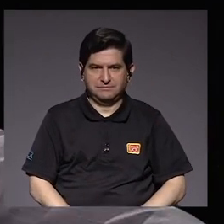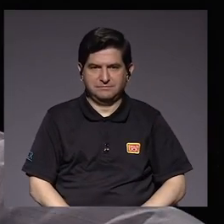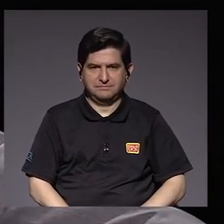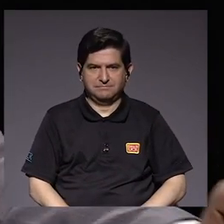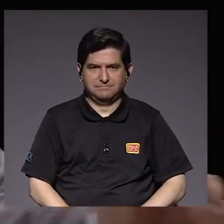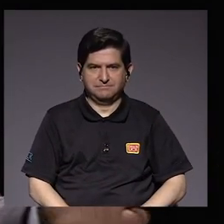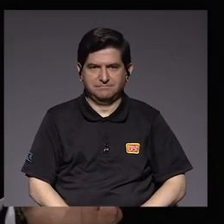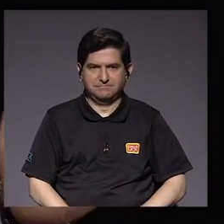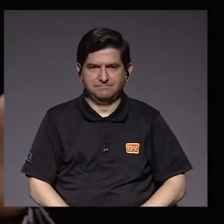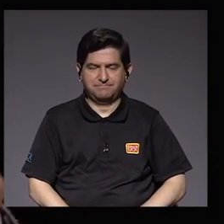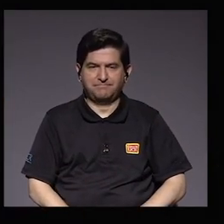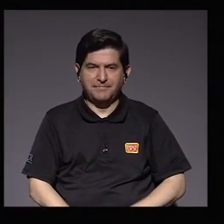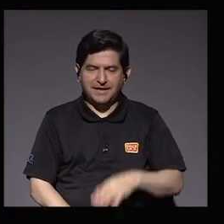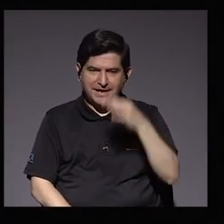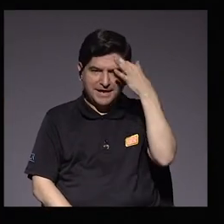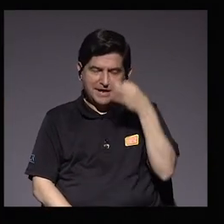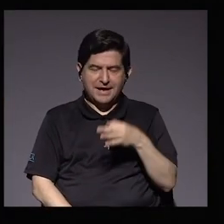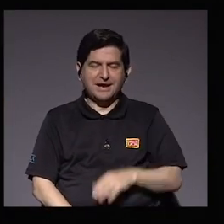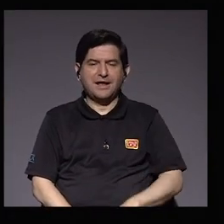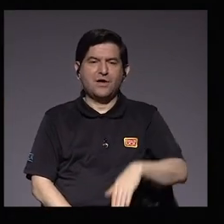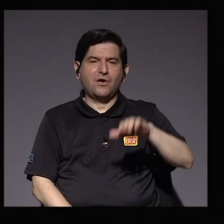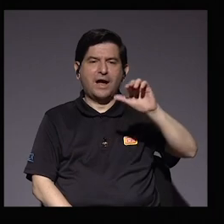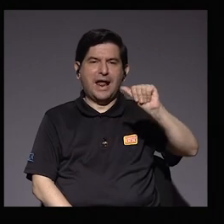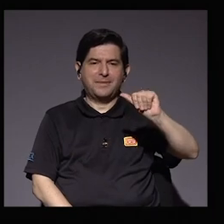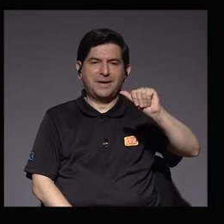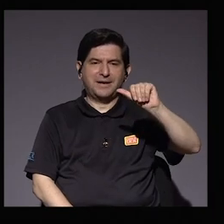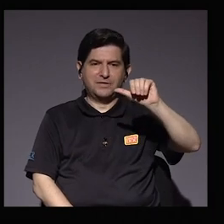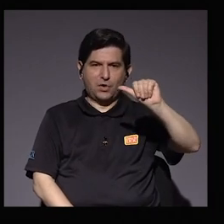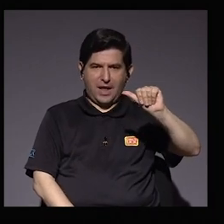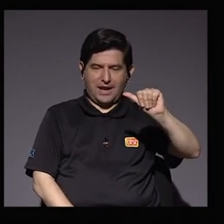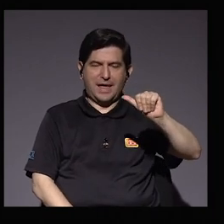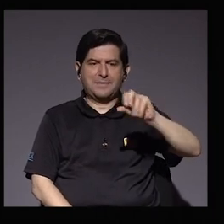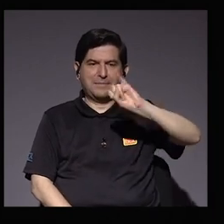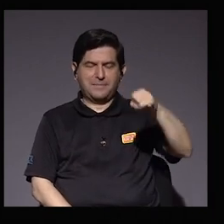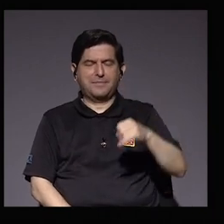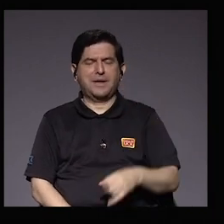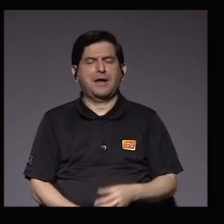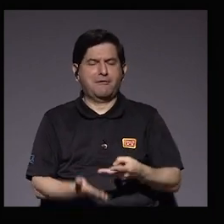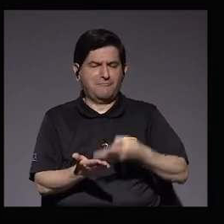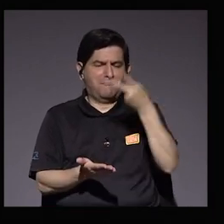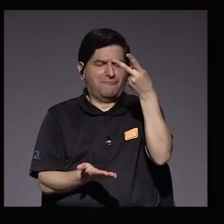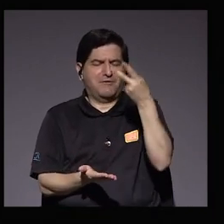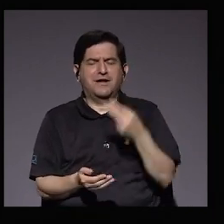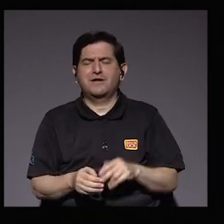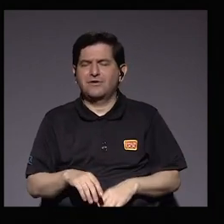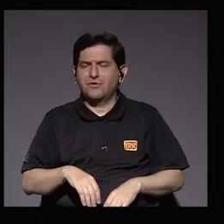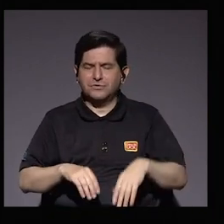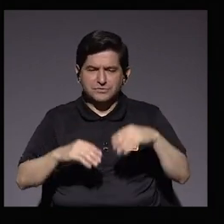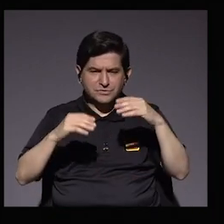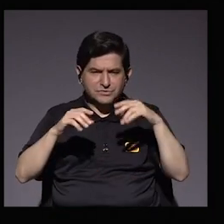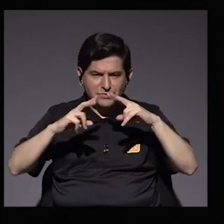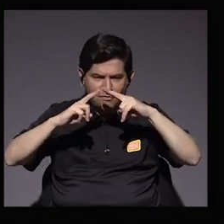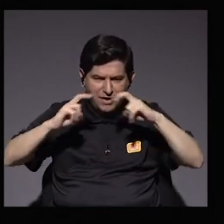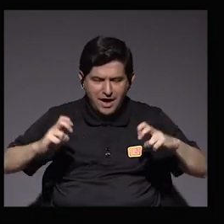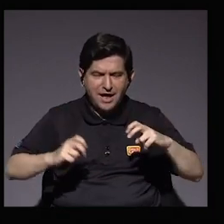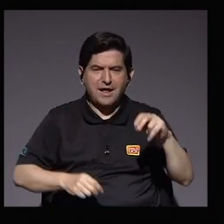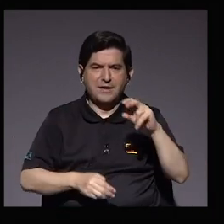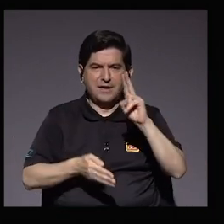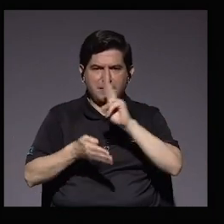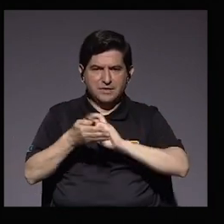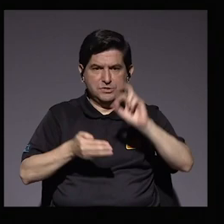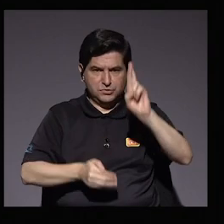es. Creo que don Alberto ha hecho un análisis muy, muy valioso para la ciudadanía. En la universidad se está